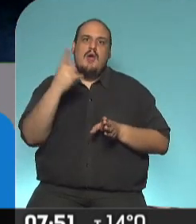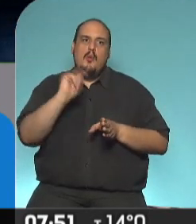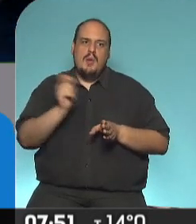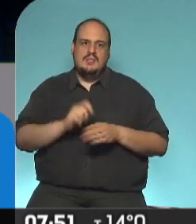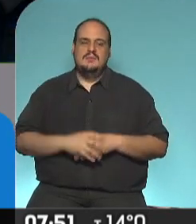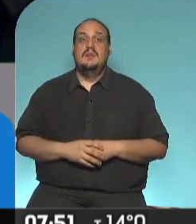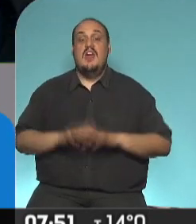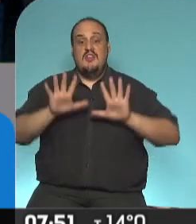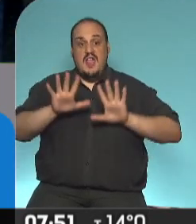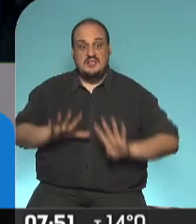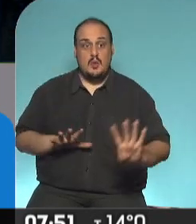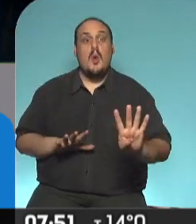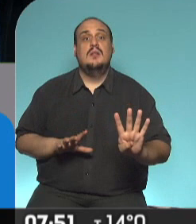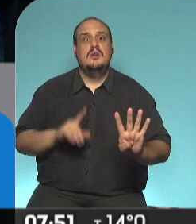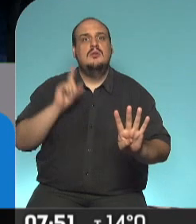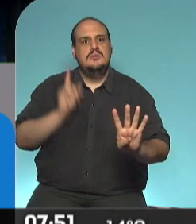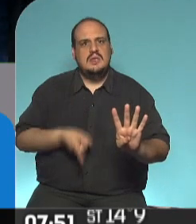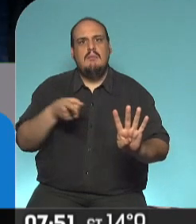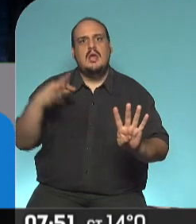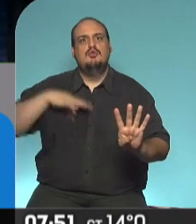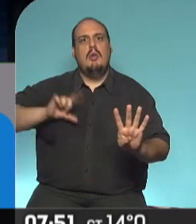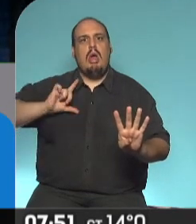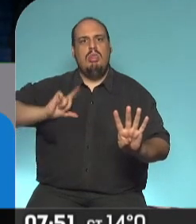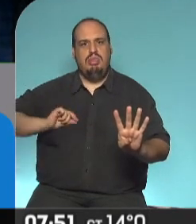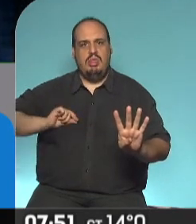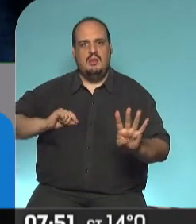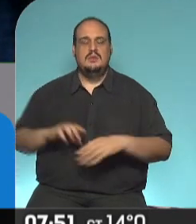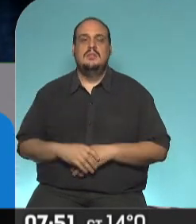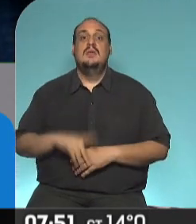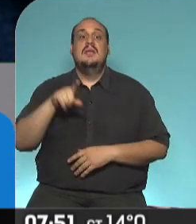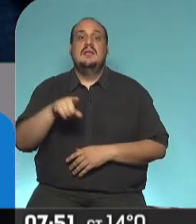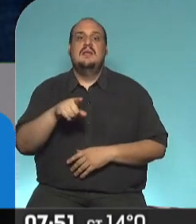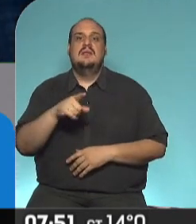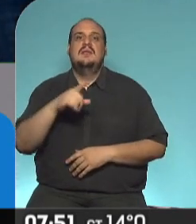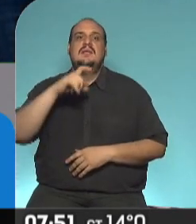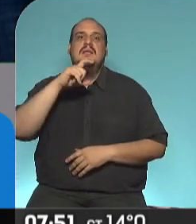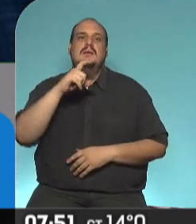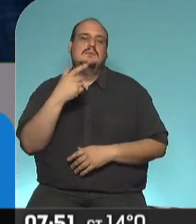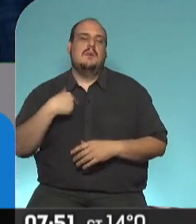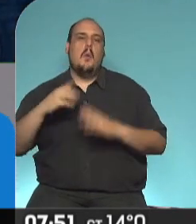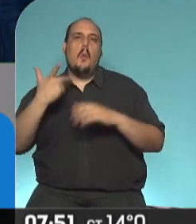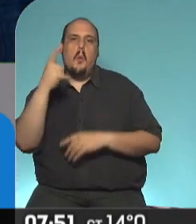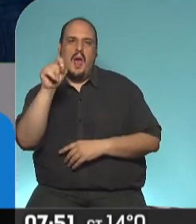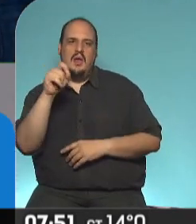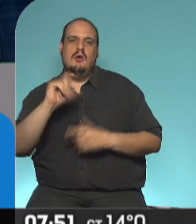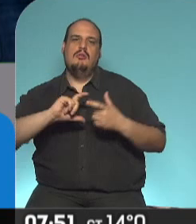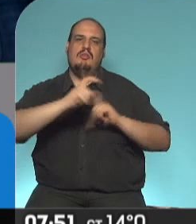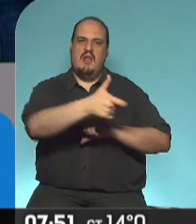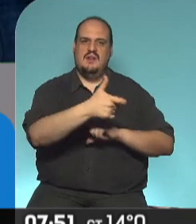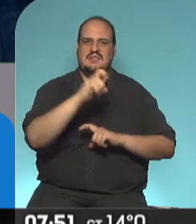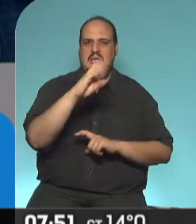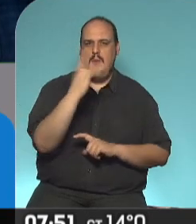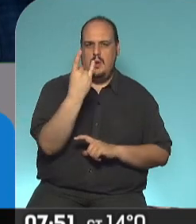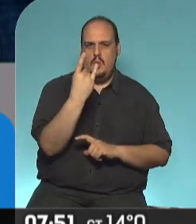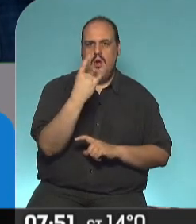de cada 10, el 42%, disminuyó sus ingresos y la mitad paga por CBU. ¿Qué quiere decir esto? Que la otra mitad sigue